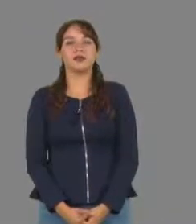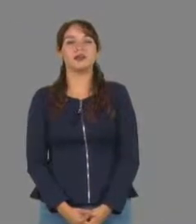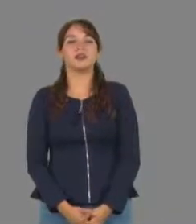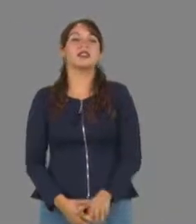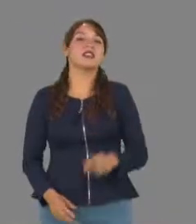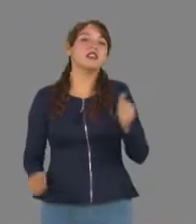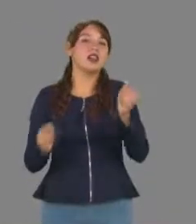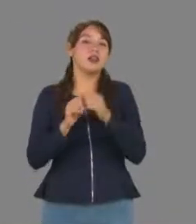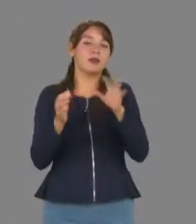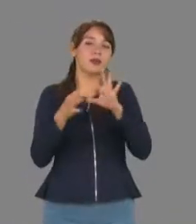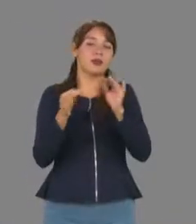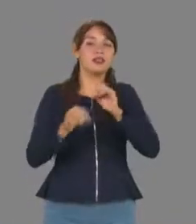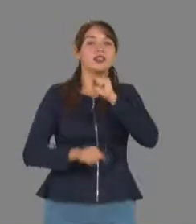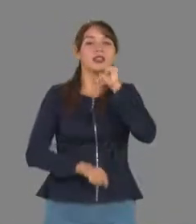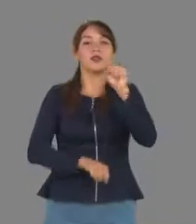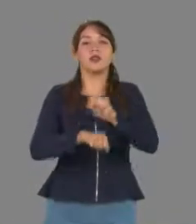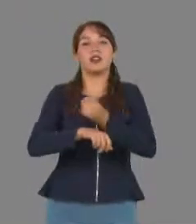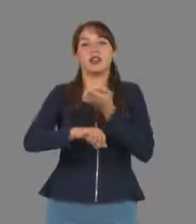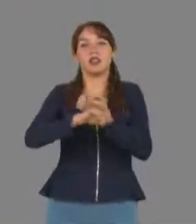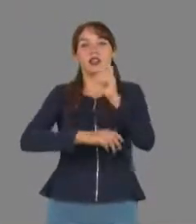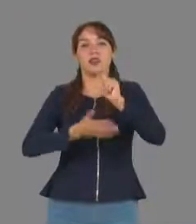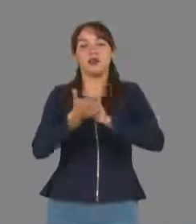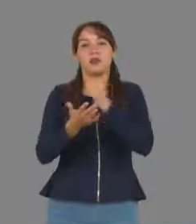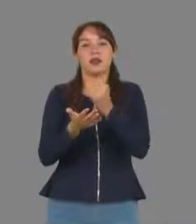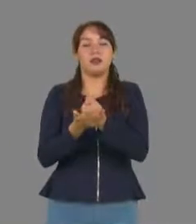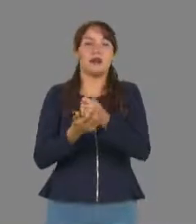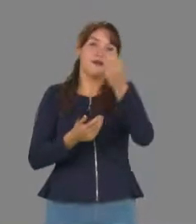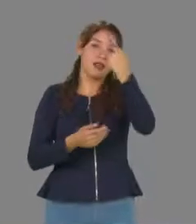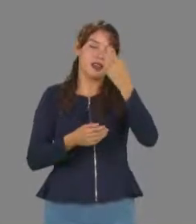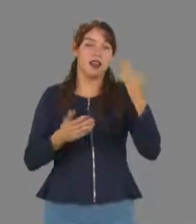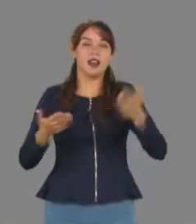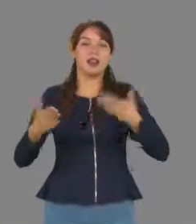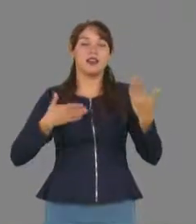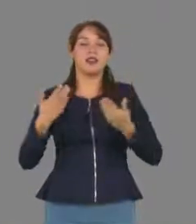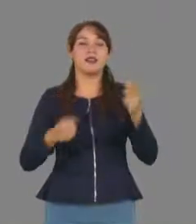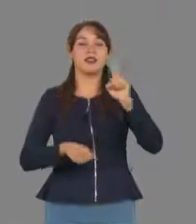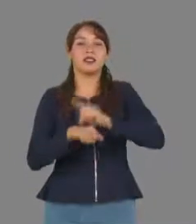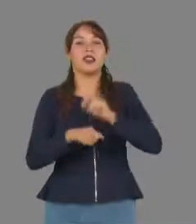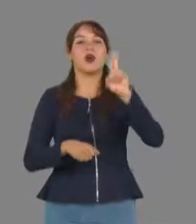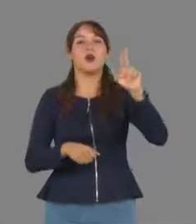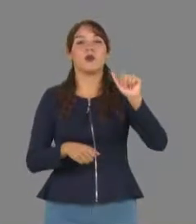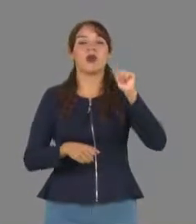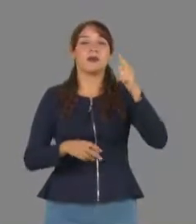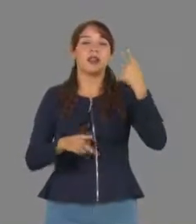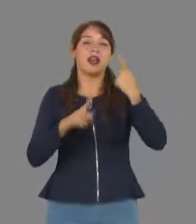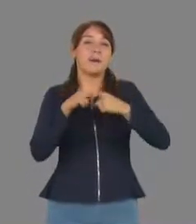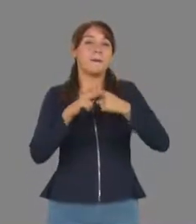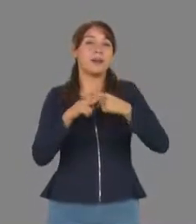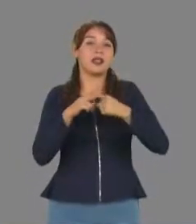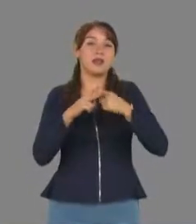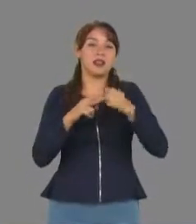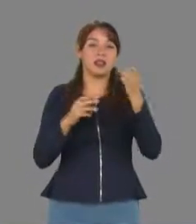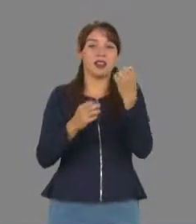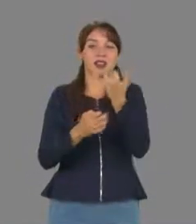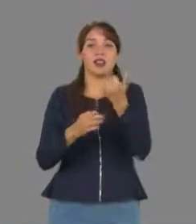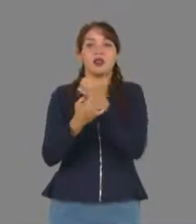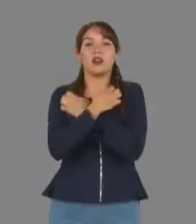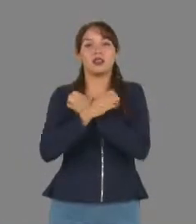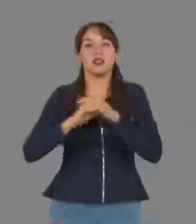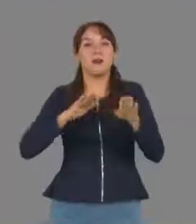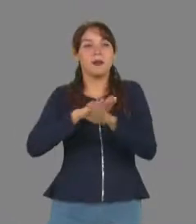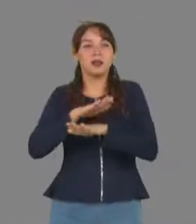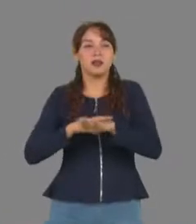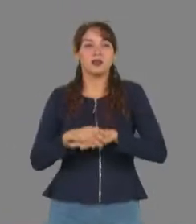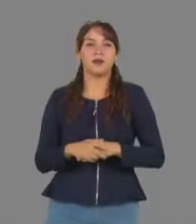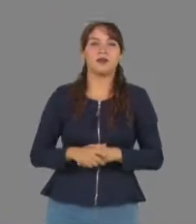Con la participación de secundarias del Estado se celebró en la UAD la etapa estatal de la Olimpiada Mexicana de Matemáticas para la Educación Básica.